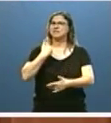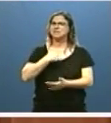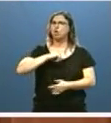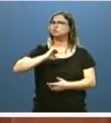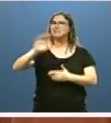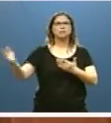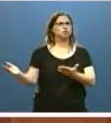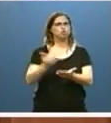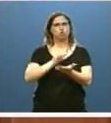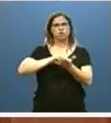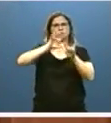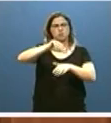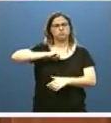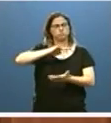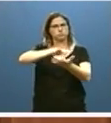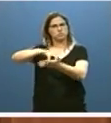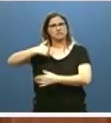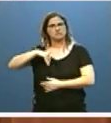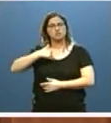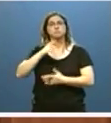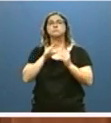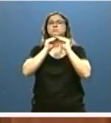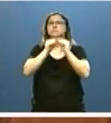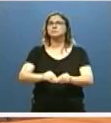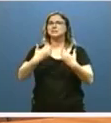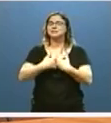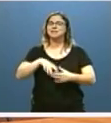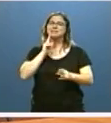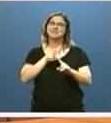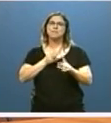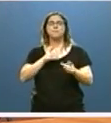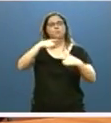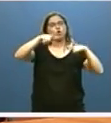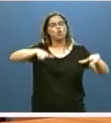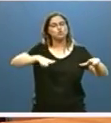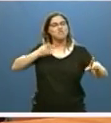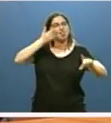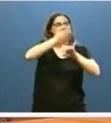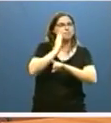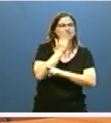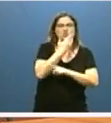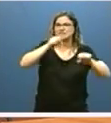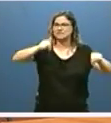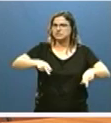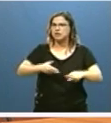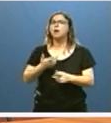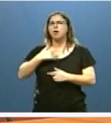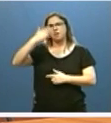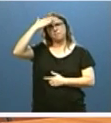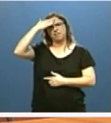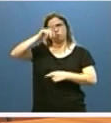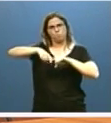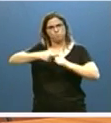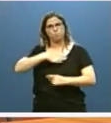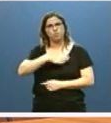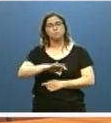hospitales de la comunidad. Hemos habilitado la consulta no presencial en las agendas de atención primaria. Estamos elaborando